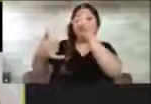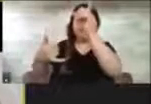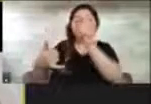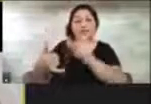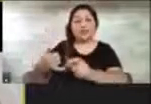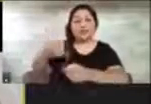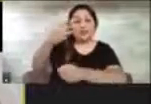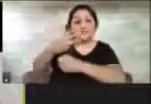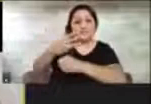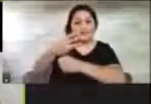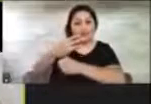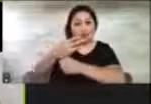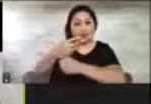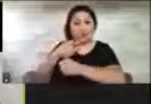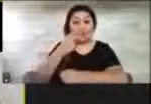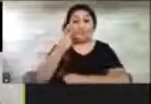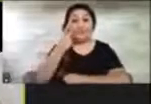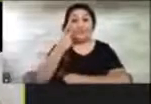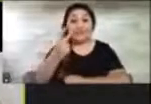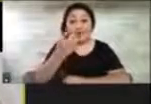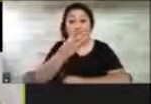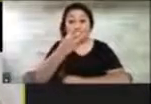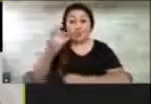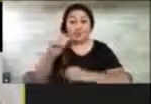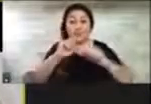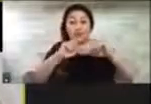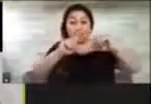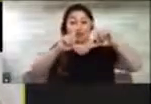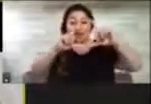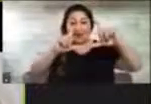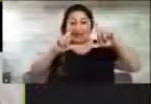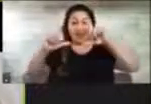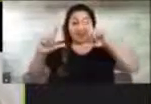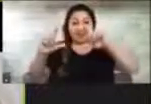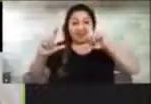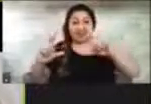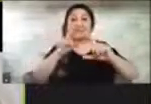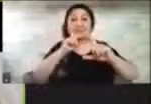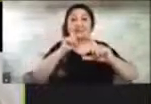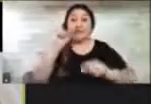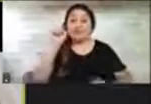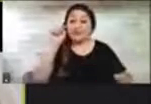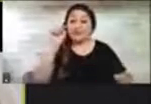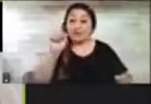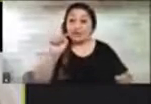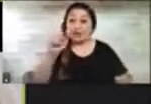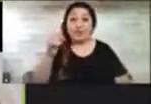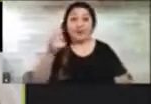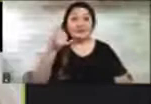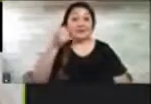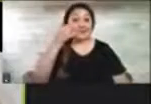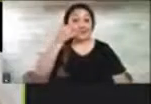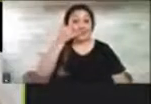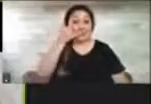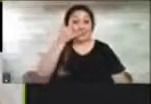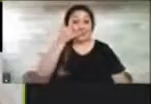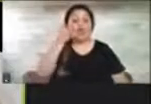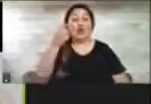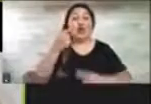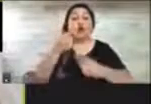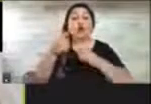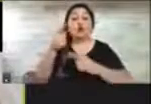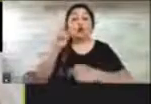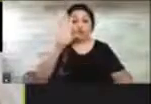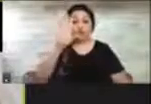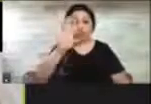que, si ustedes se fijan, tiene los números muy grandes, tiene un botón para llamar, un botón para cortar, y al